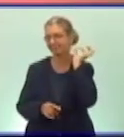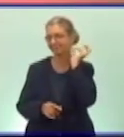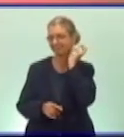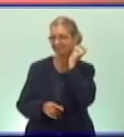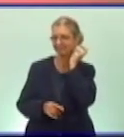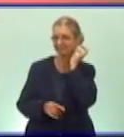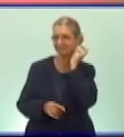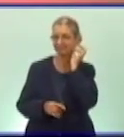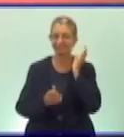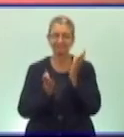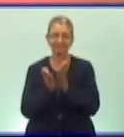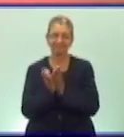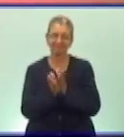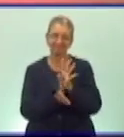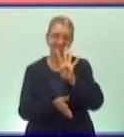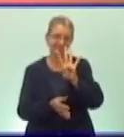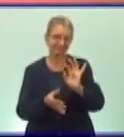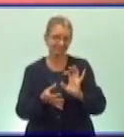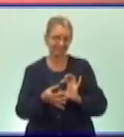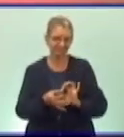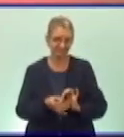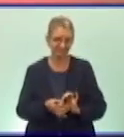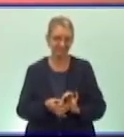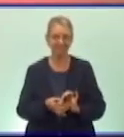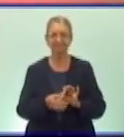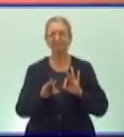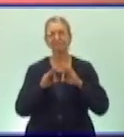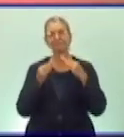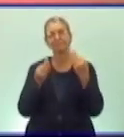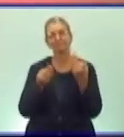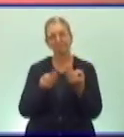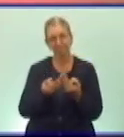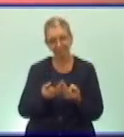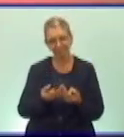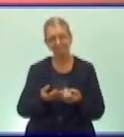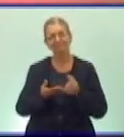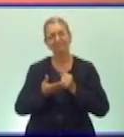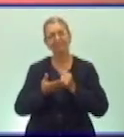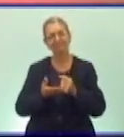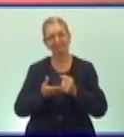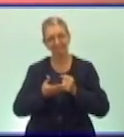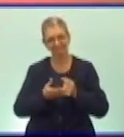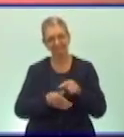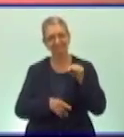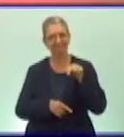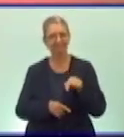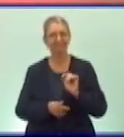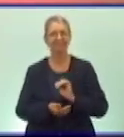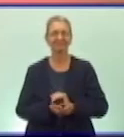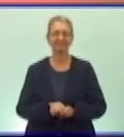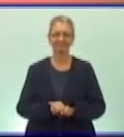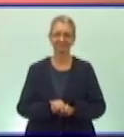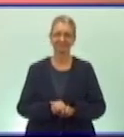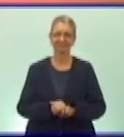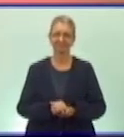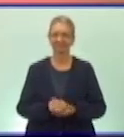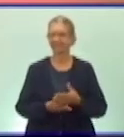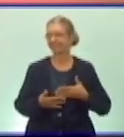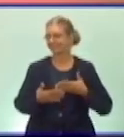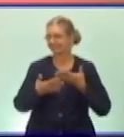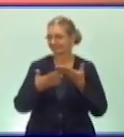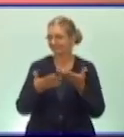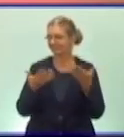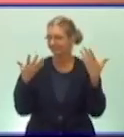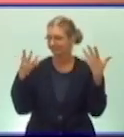que estudian en cuarto grado y sus familiares que los ayudan en esta ocasión. Extendemos